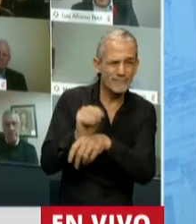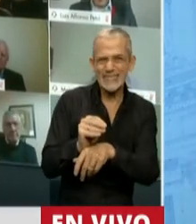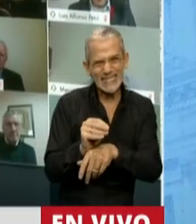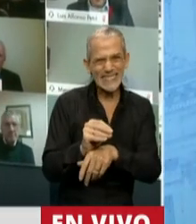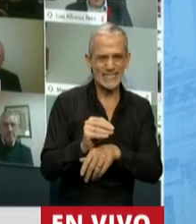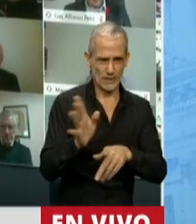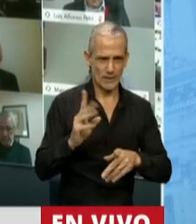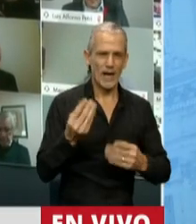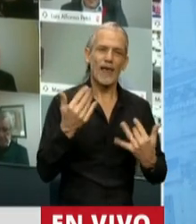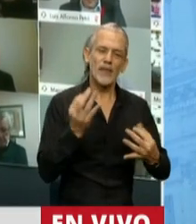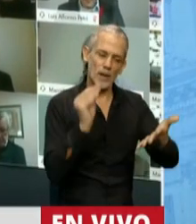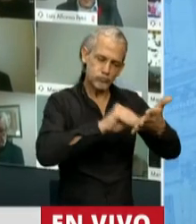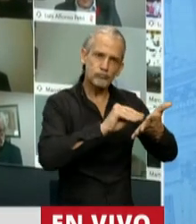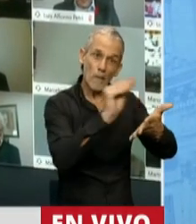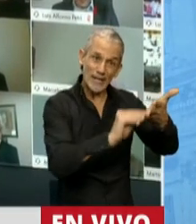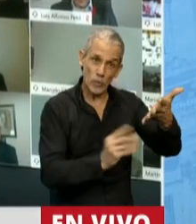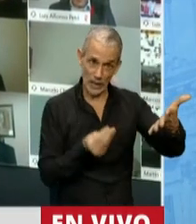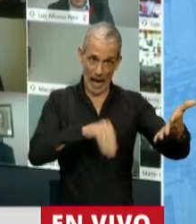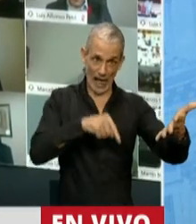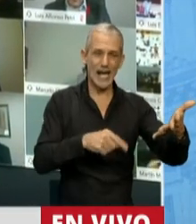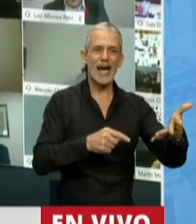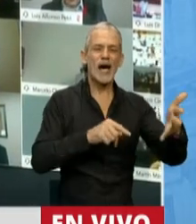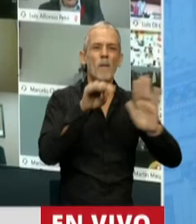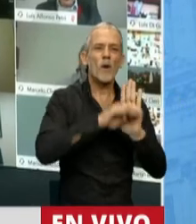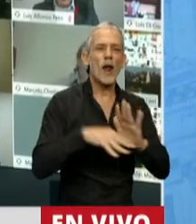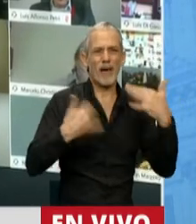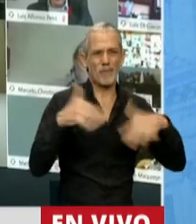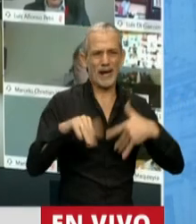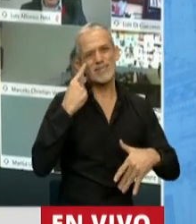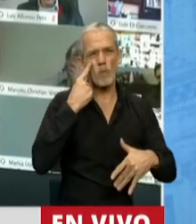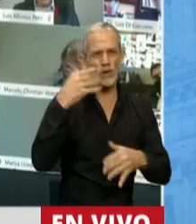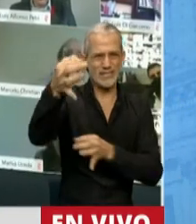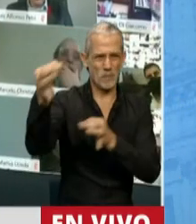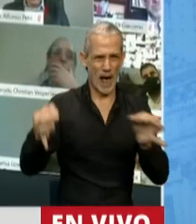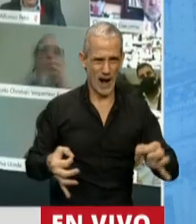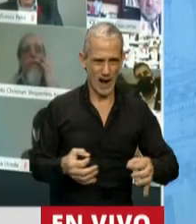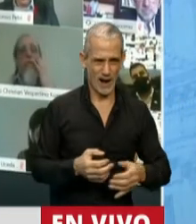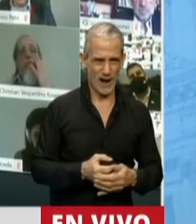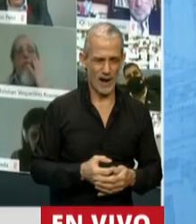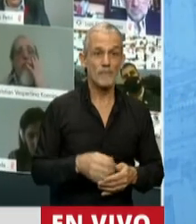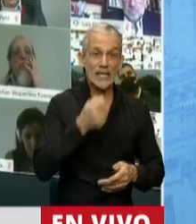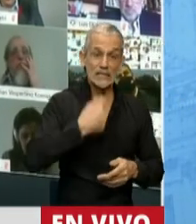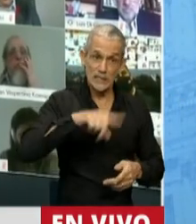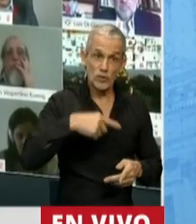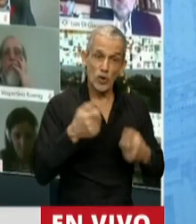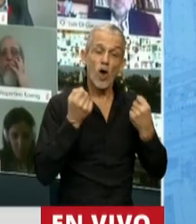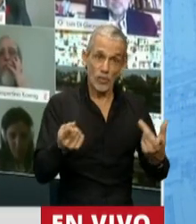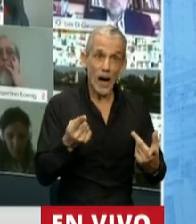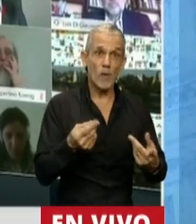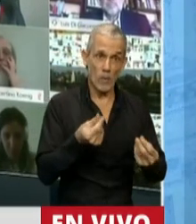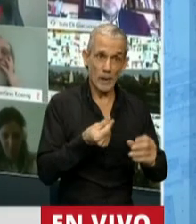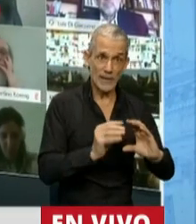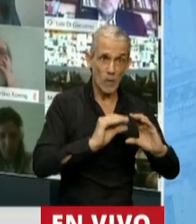presidente, que se incorpore en esta ampliación este programa de emergencia municipal. Si le damos más recursos a los